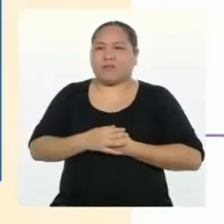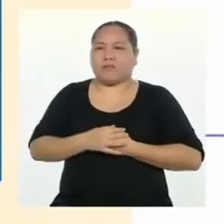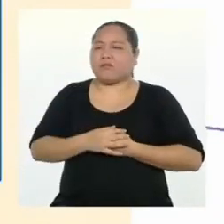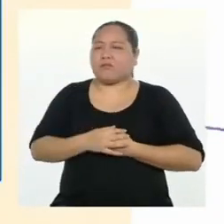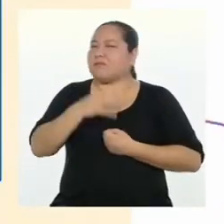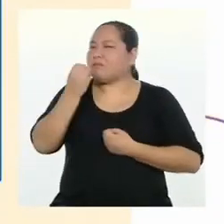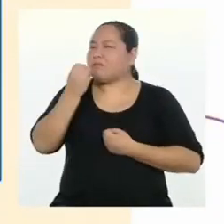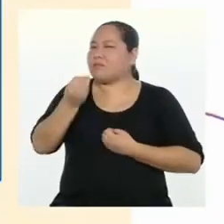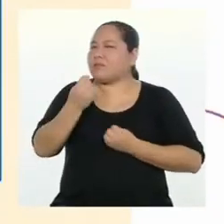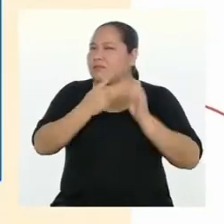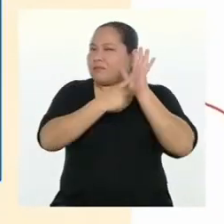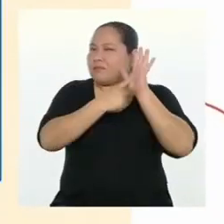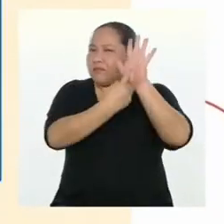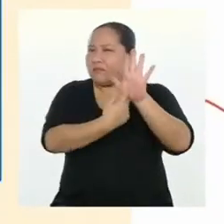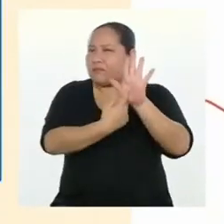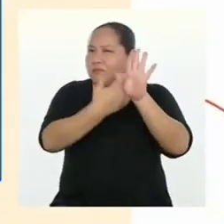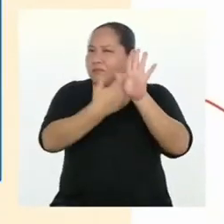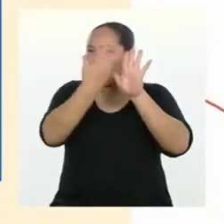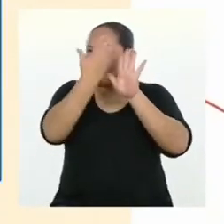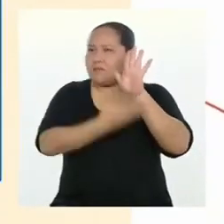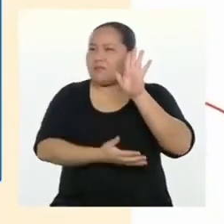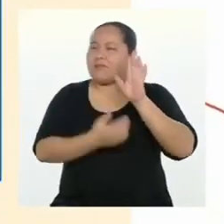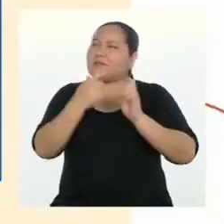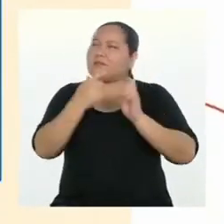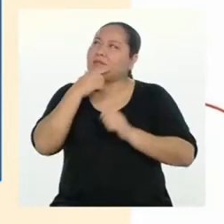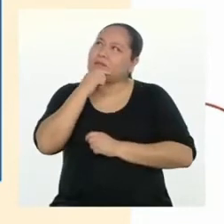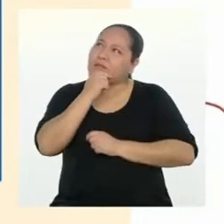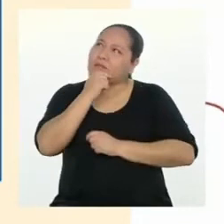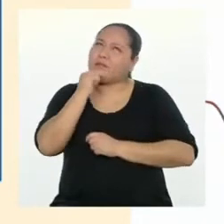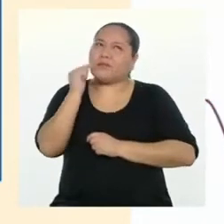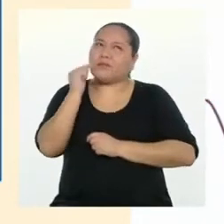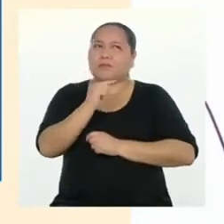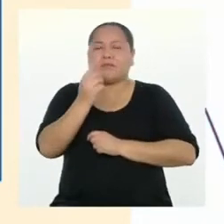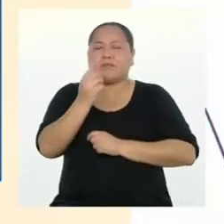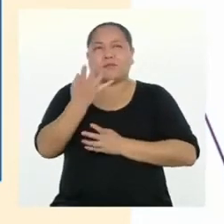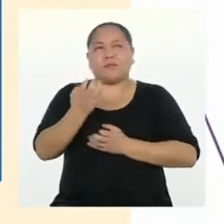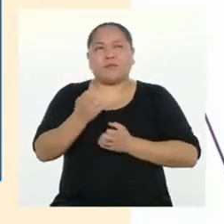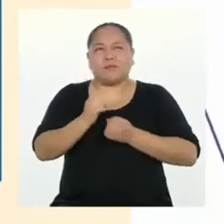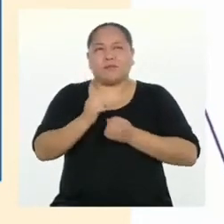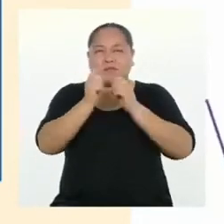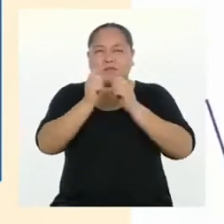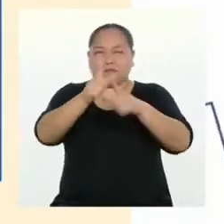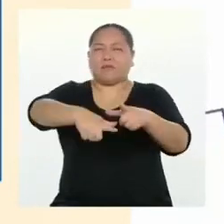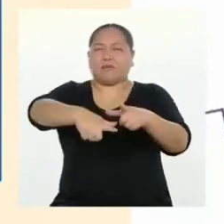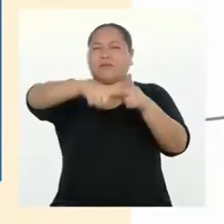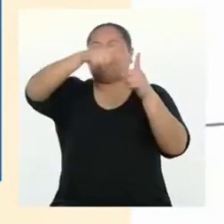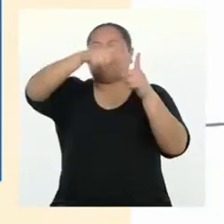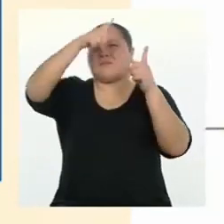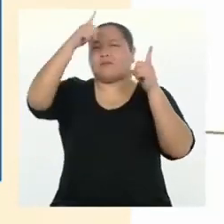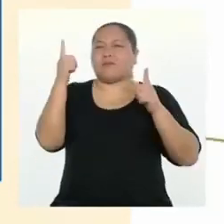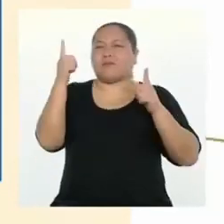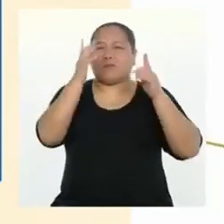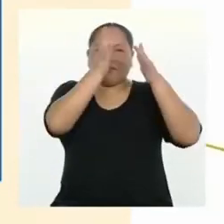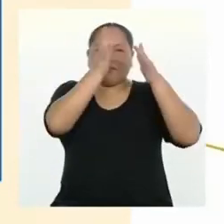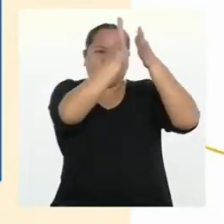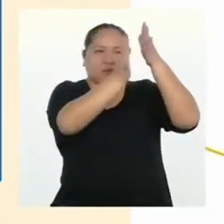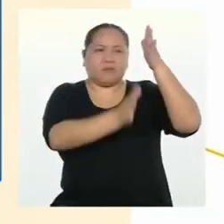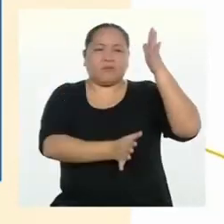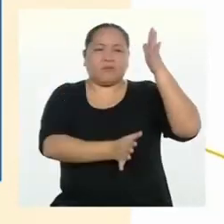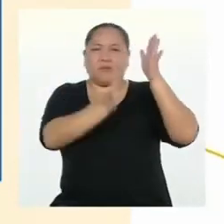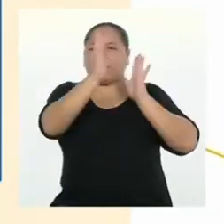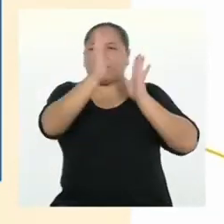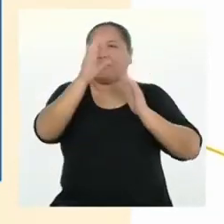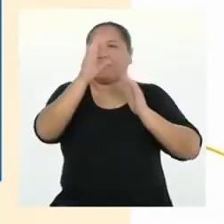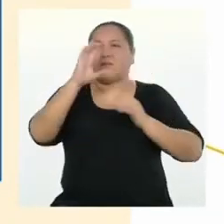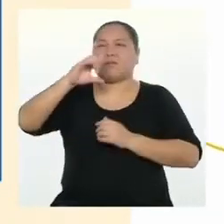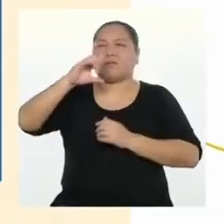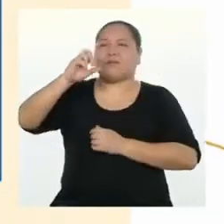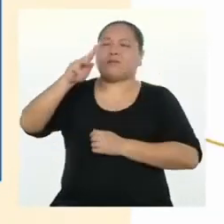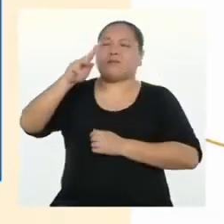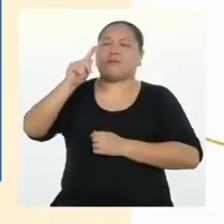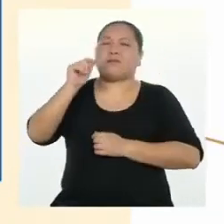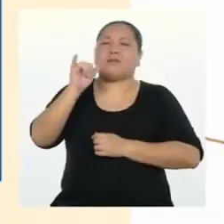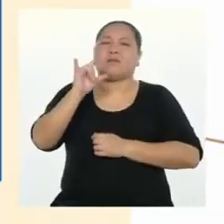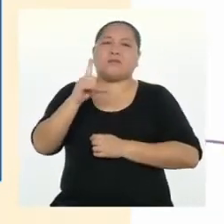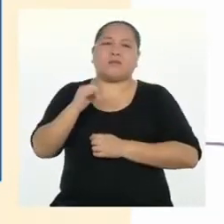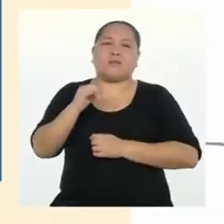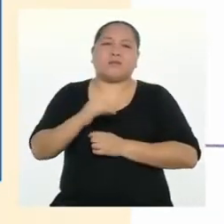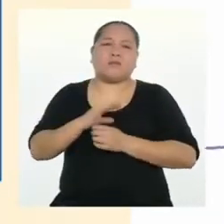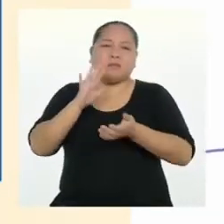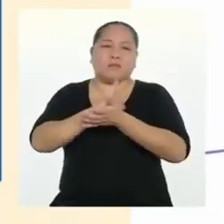¿Cómo lo presentaremos? Como quiero que sea muy grande, usaré cartulinas o papelotes.